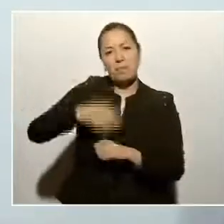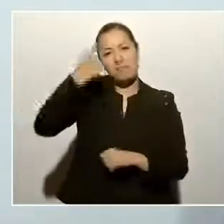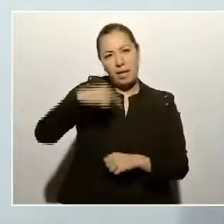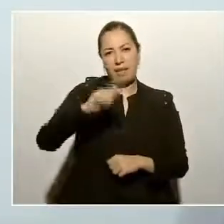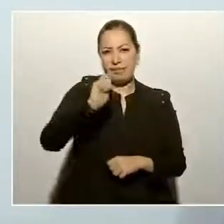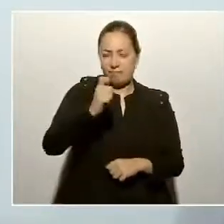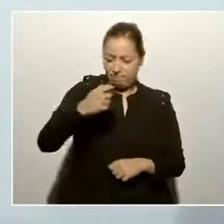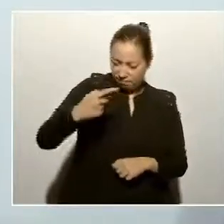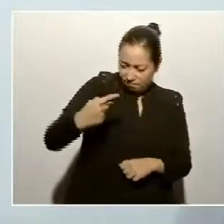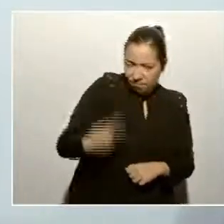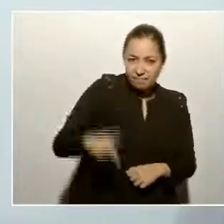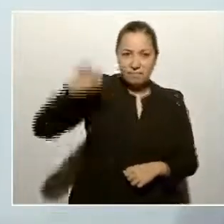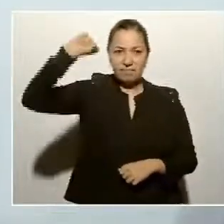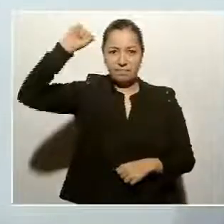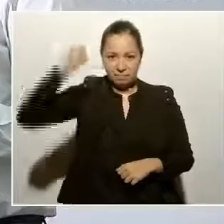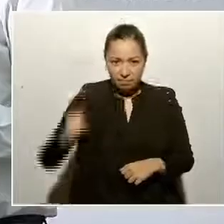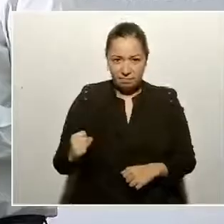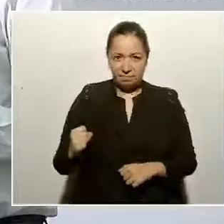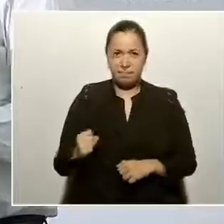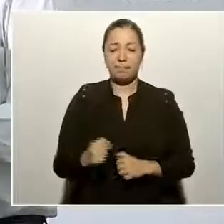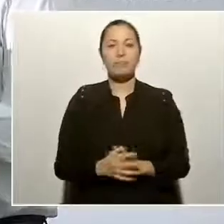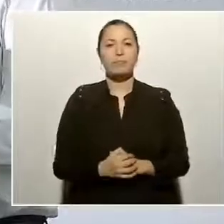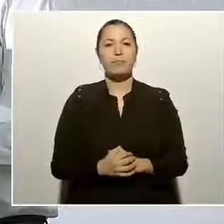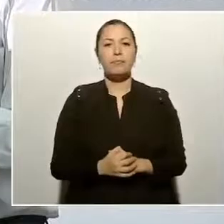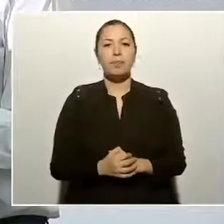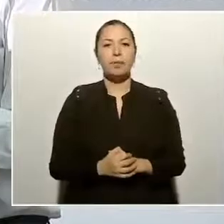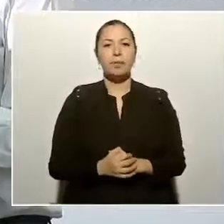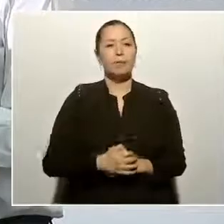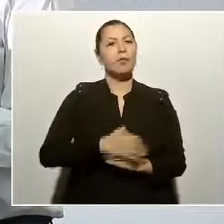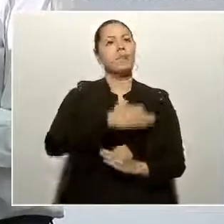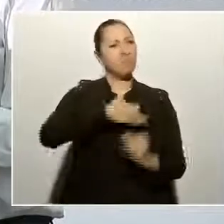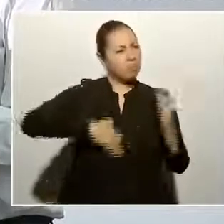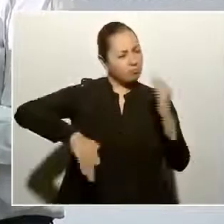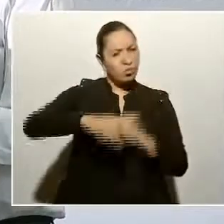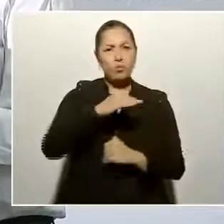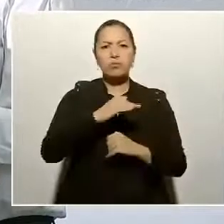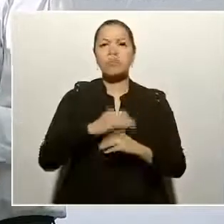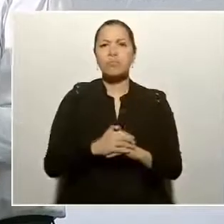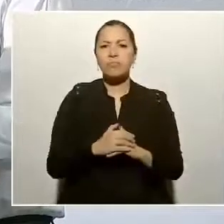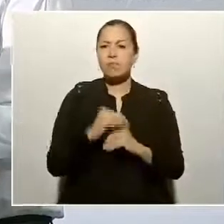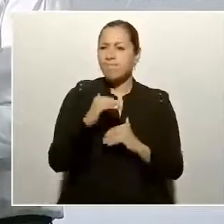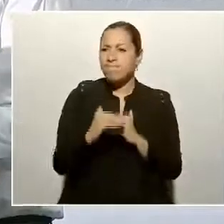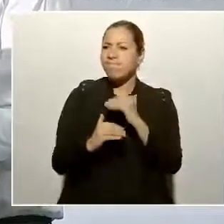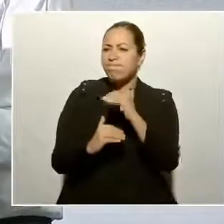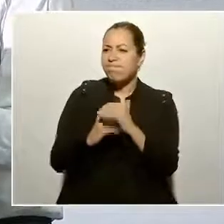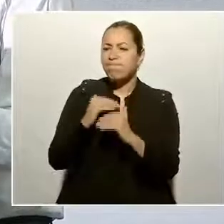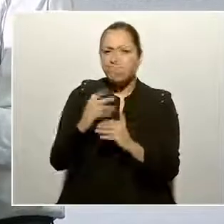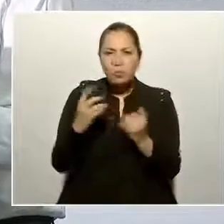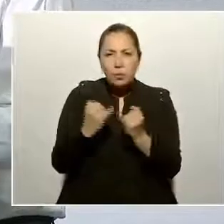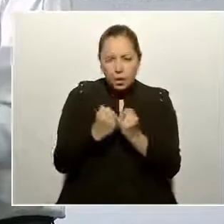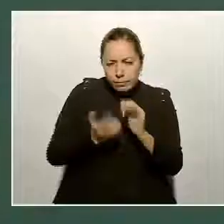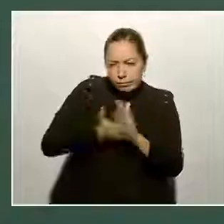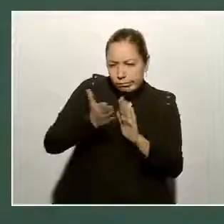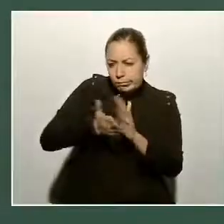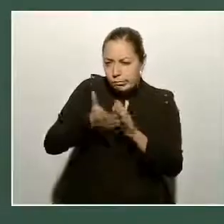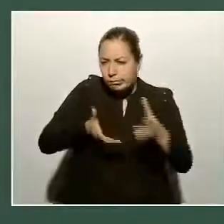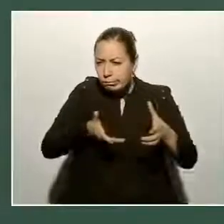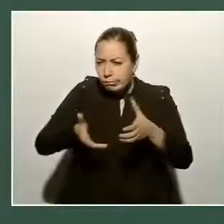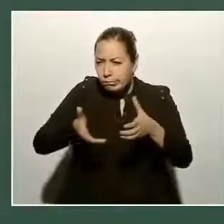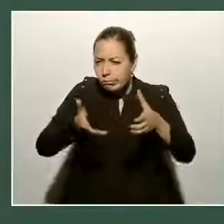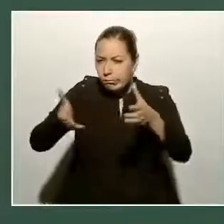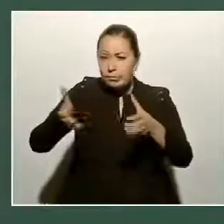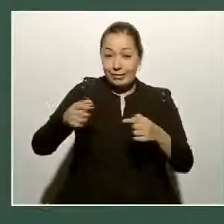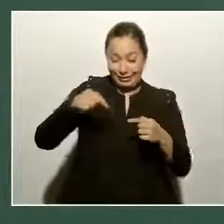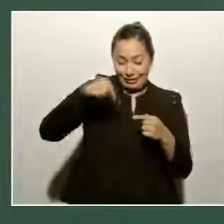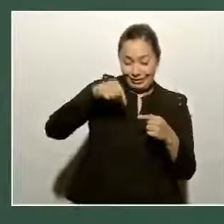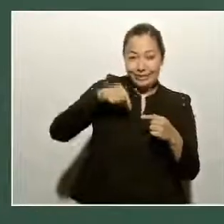Sinaloa. Vamos a terminar el camino de San Ignacio a